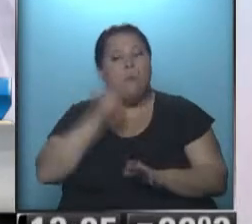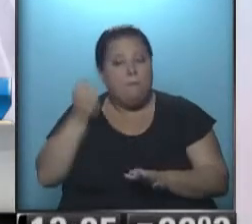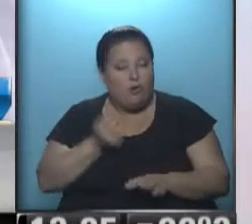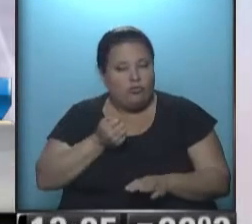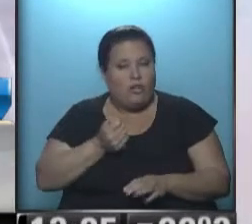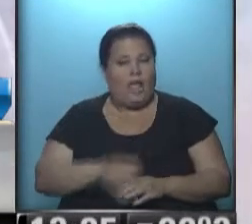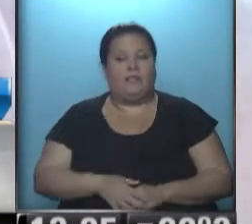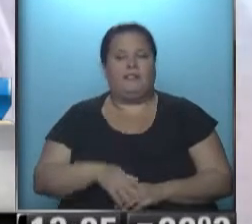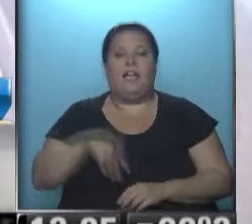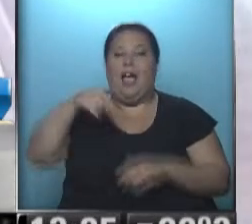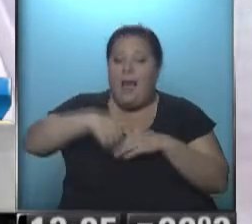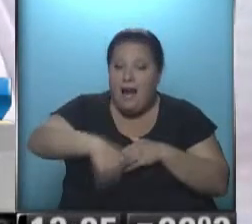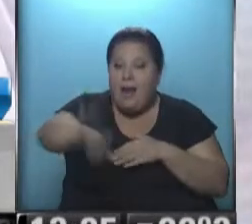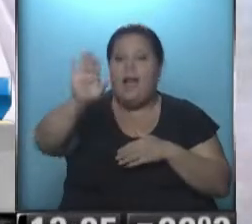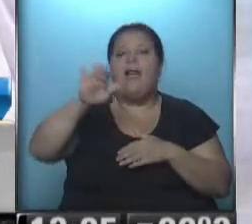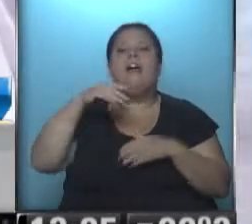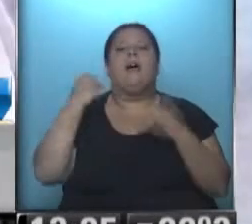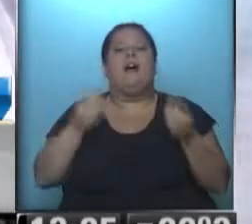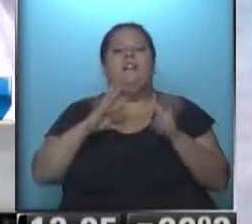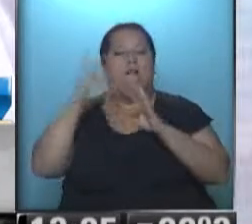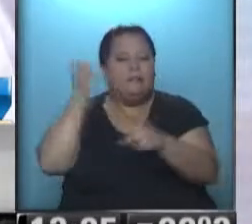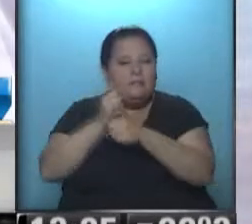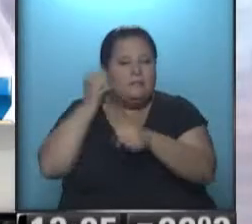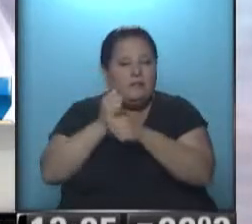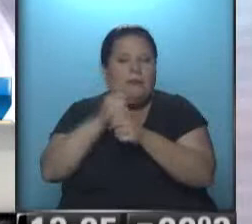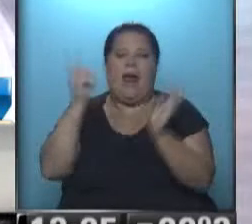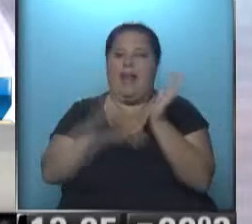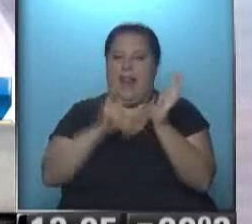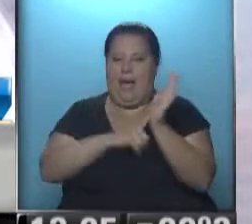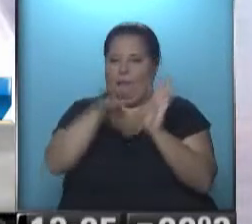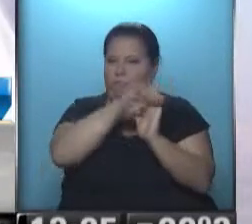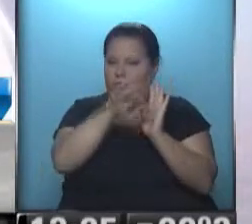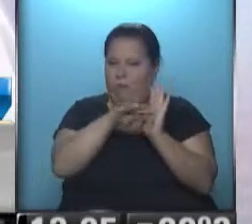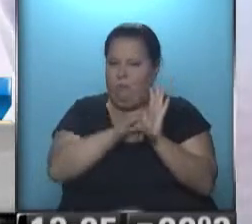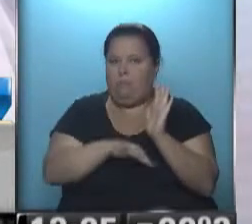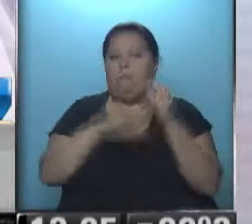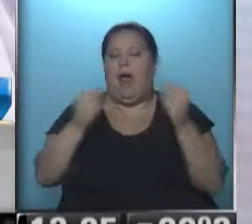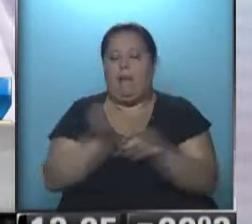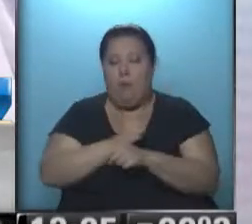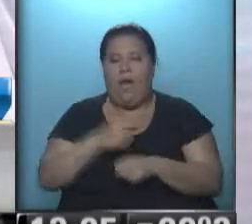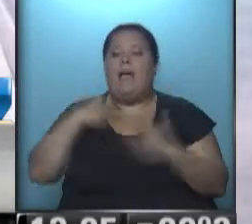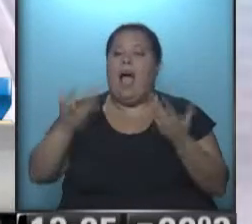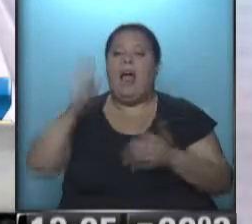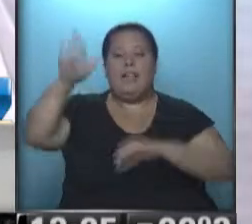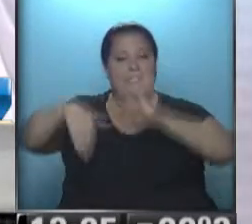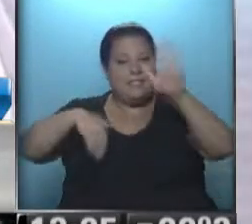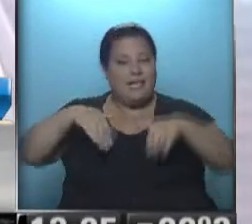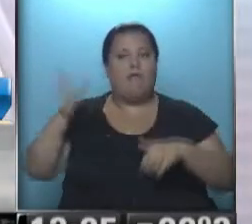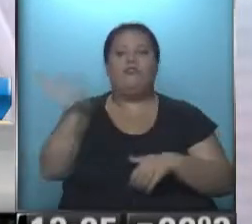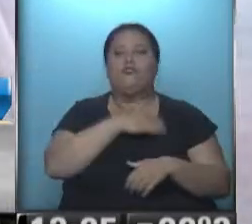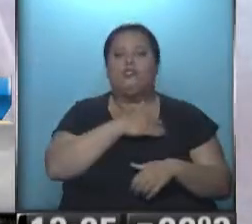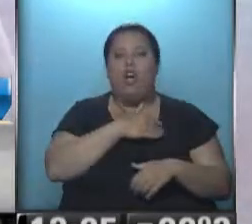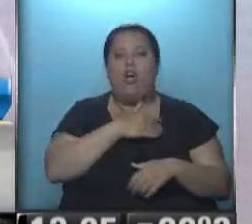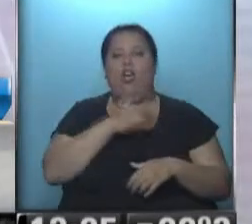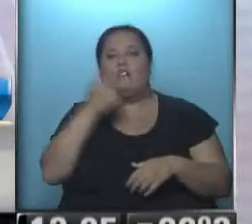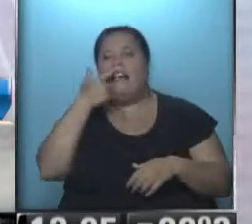a partir de ahora vamos a tratar de trabajar en la reglamentación, es decir, en la implementación, y estamos invitando a todos los